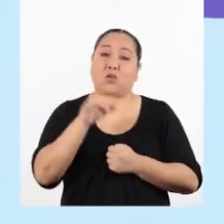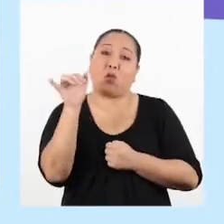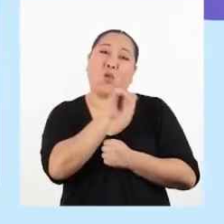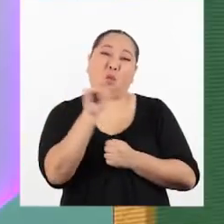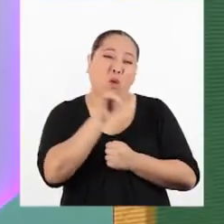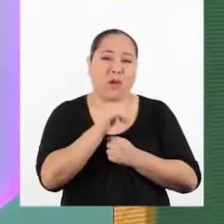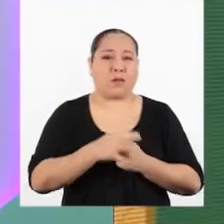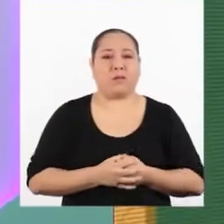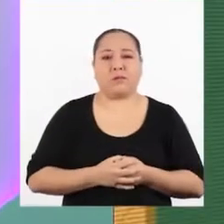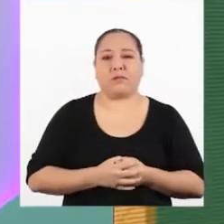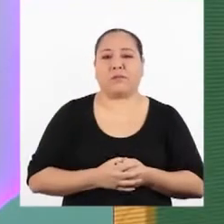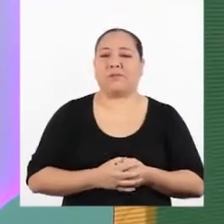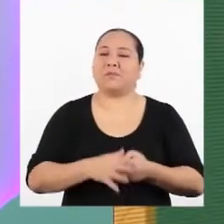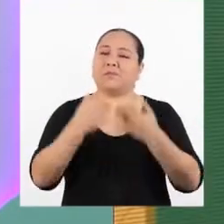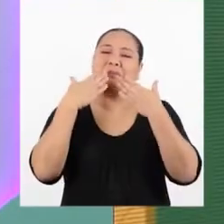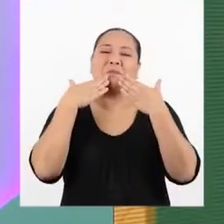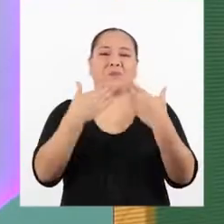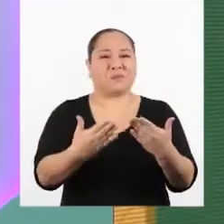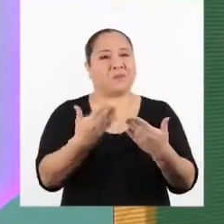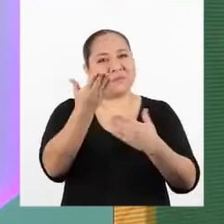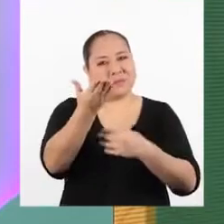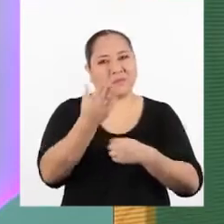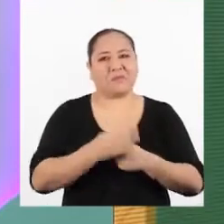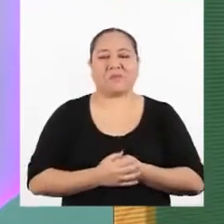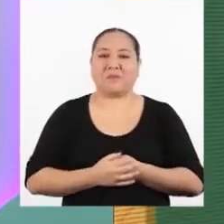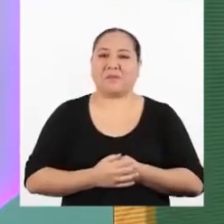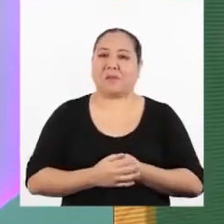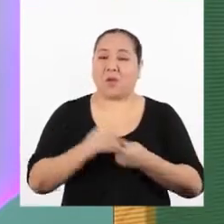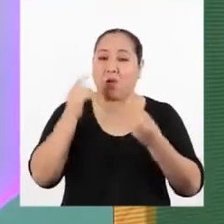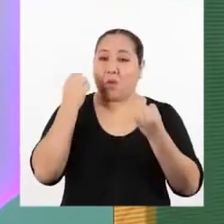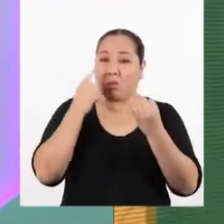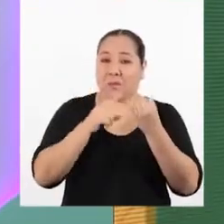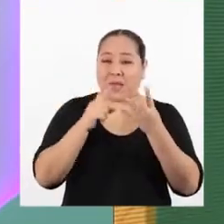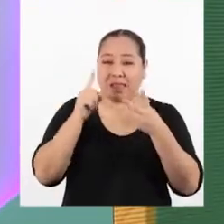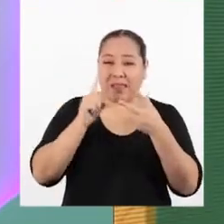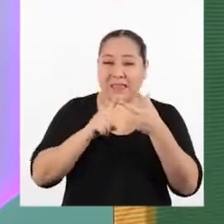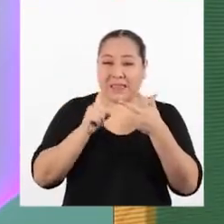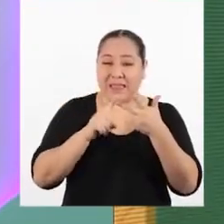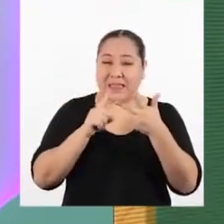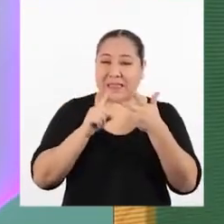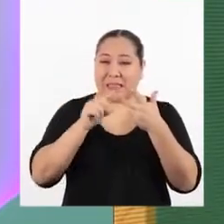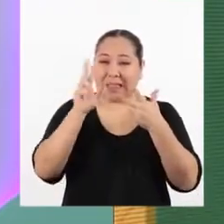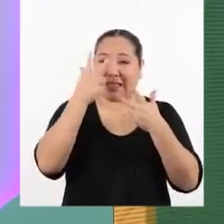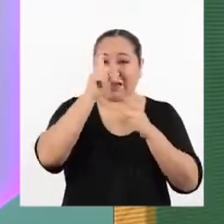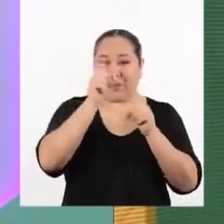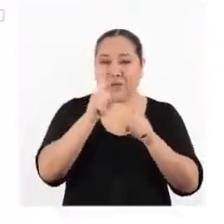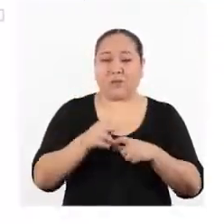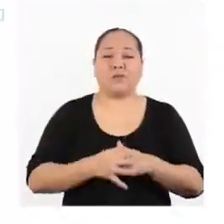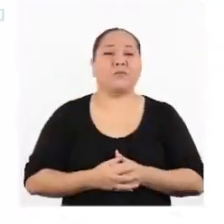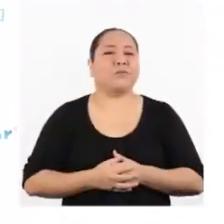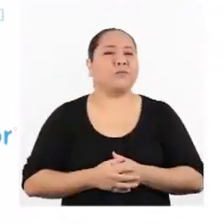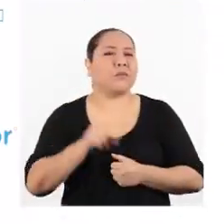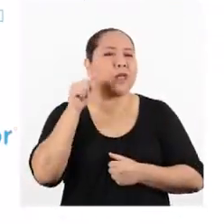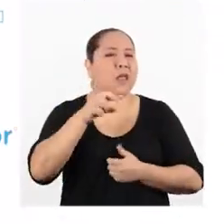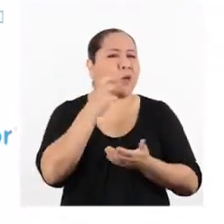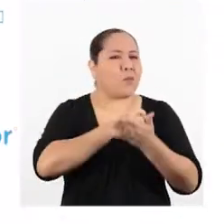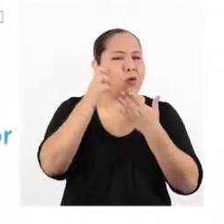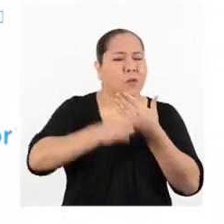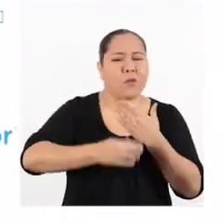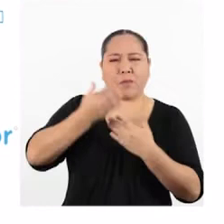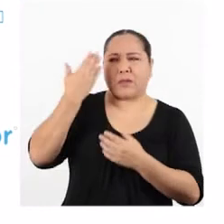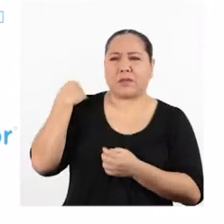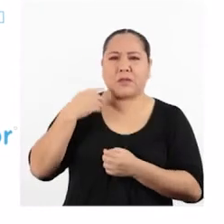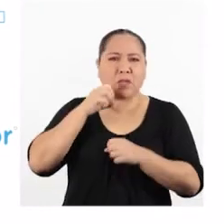idénticos. Muchísimas gracias. Y tengo una tercera pregunta. En el programa anterior